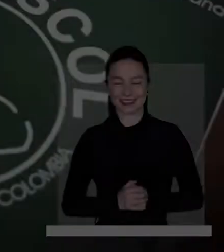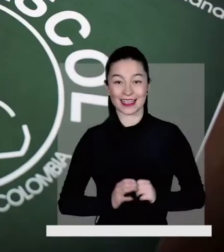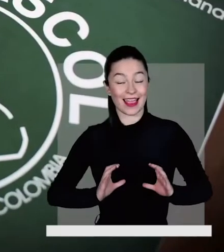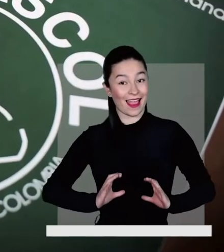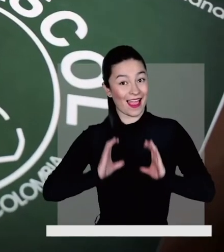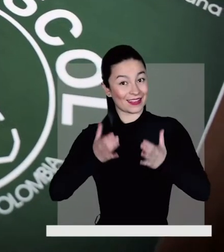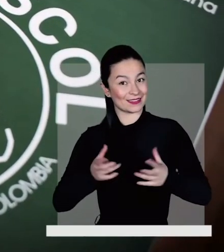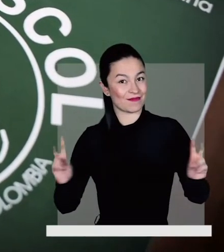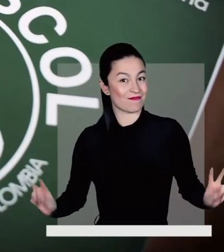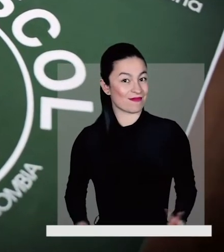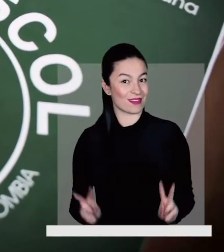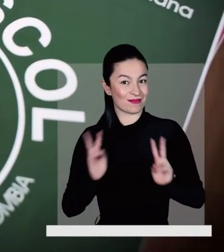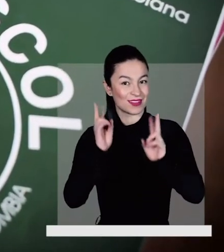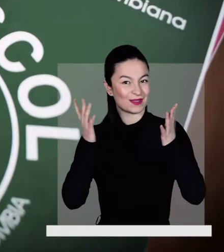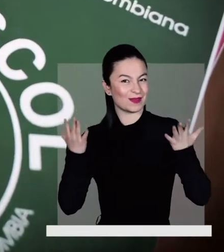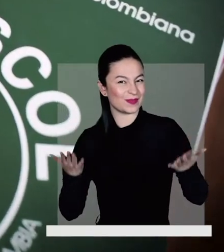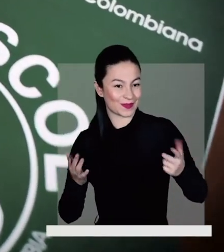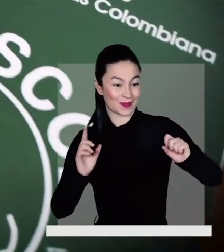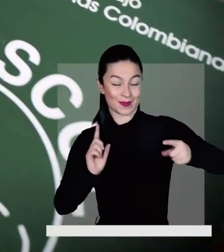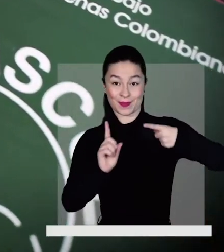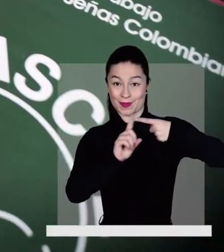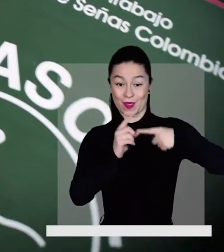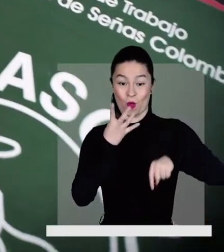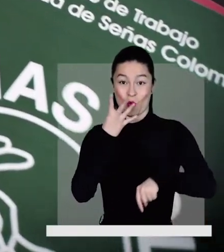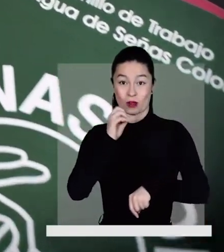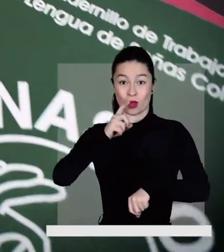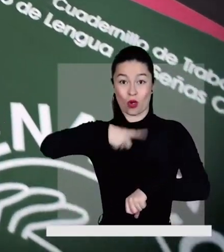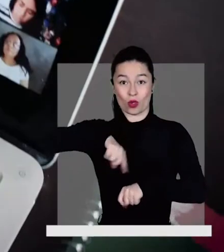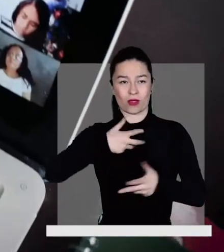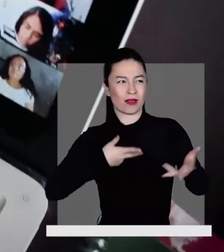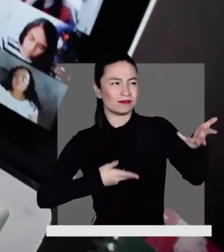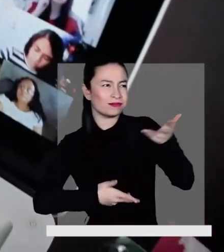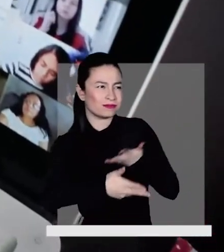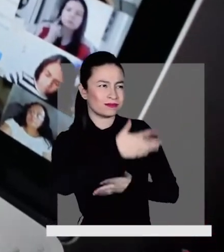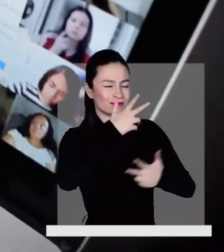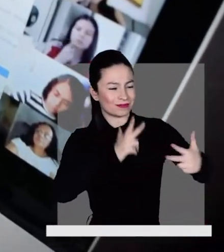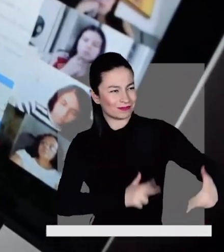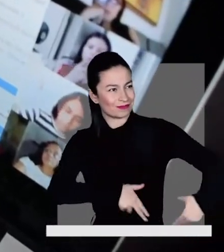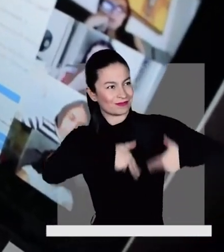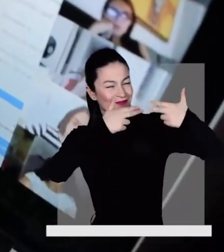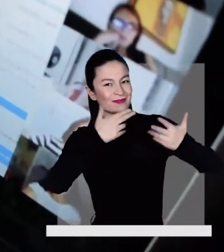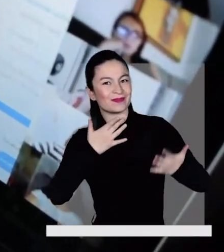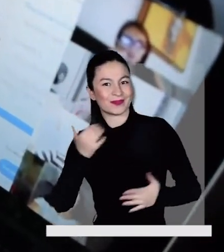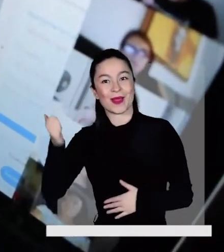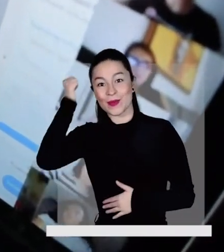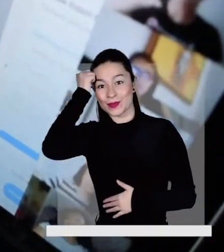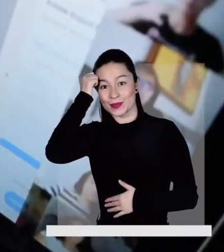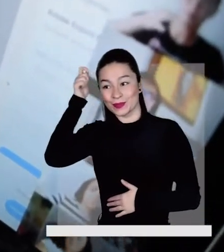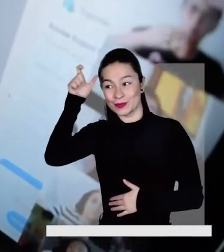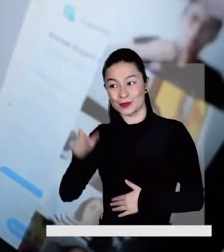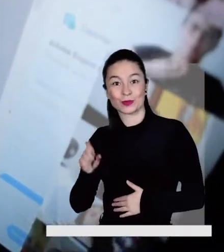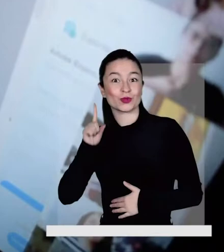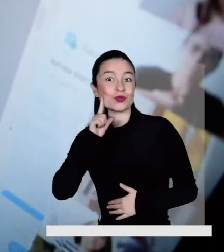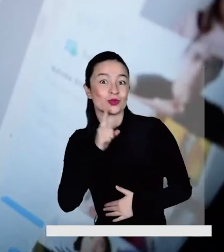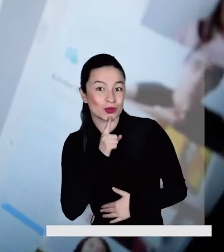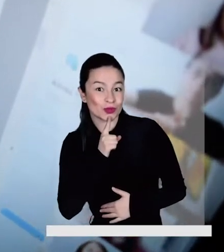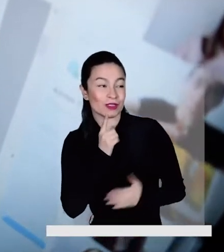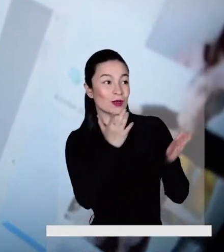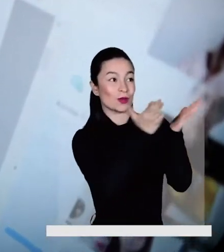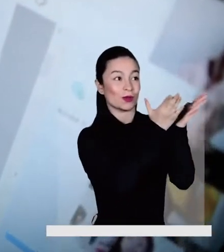Modalidad EN VIVO, 40 horas de clases en vivo, con instructor y compañeros.